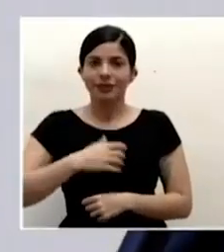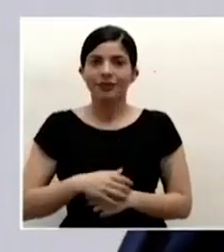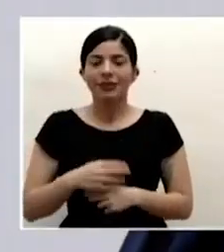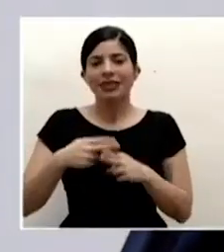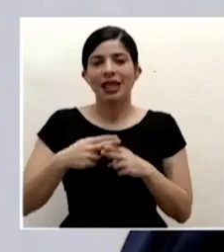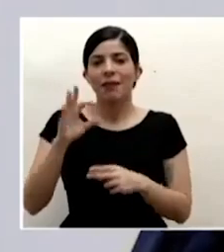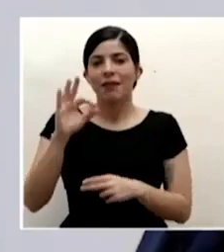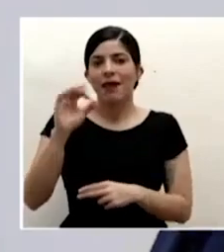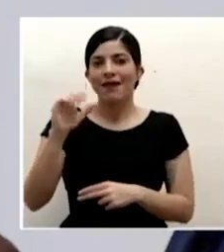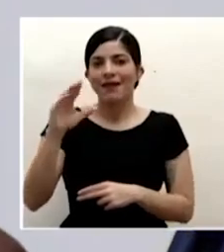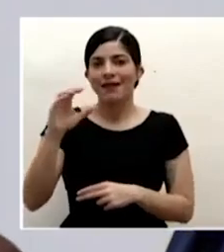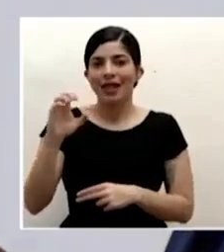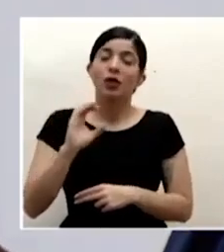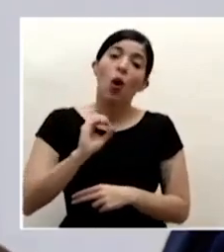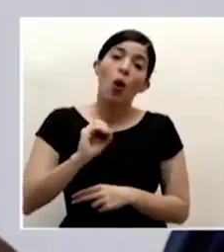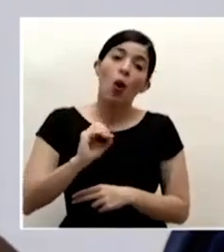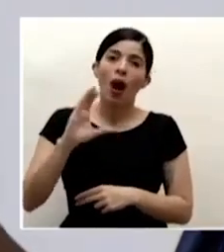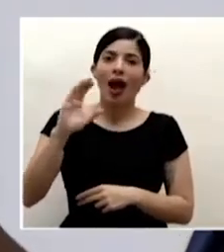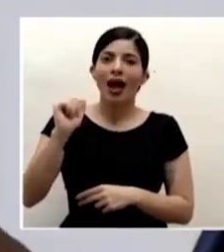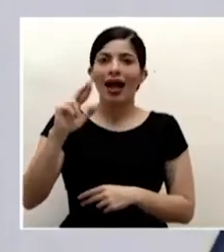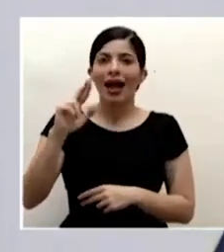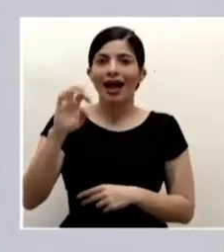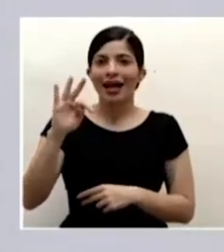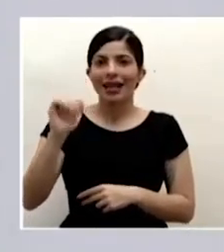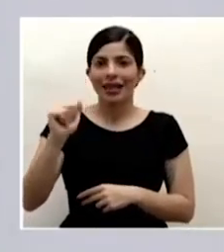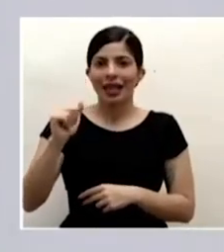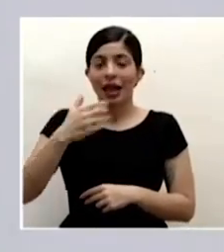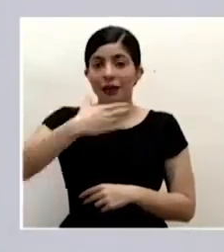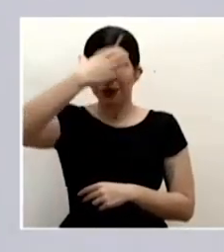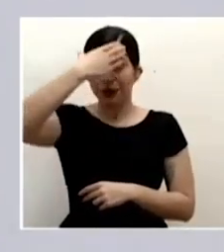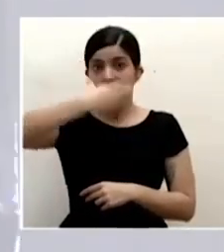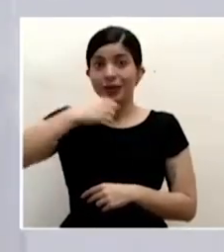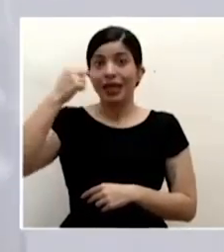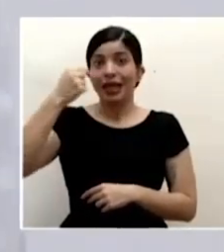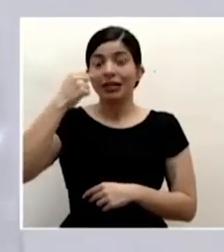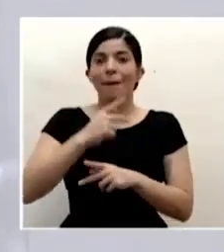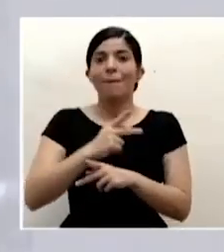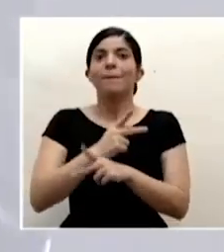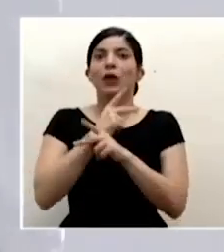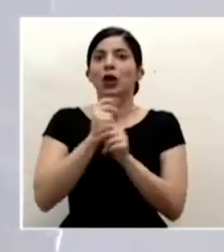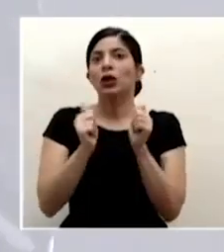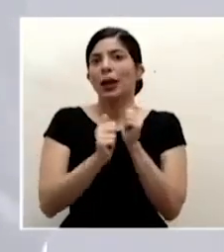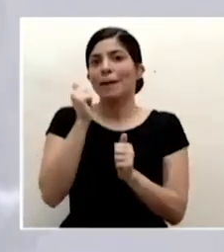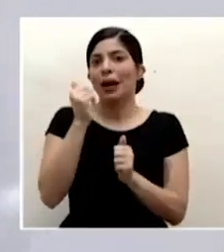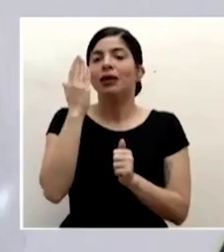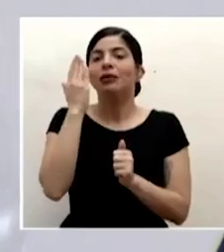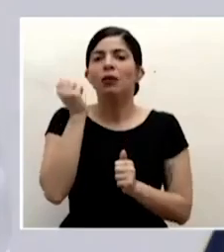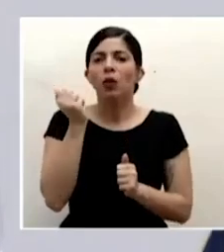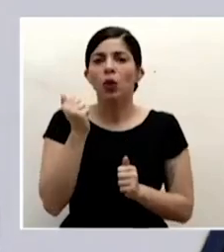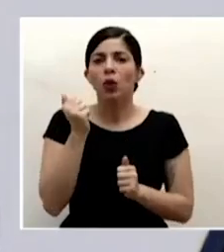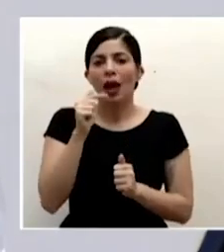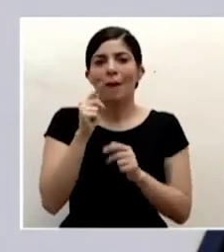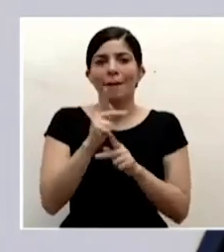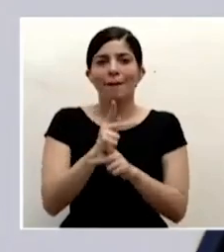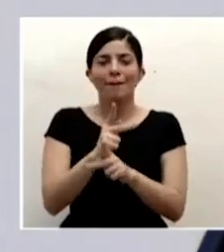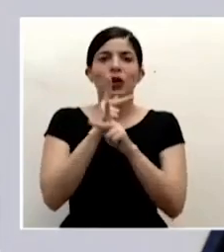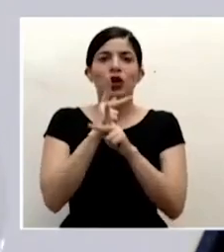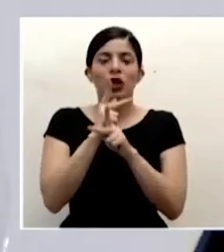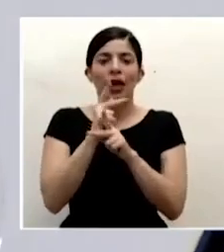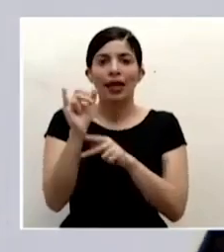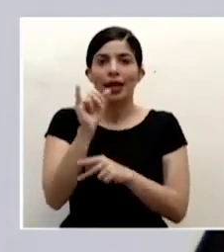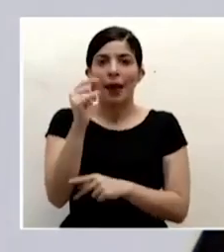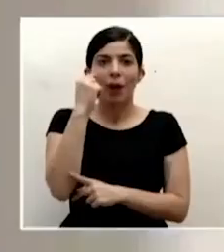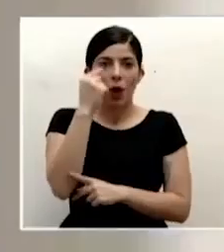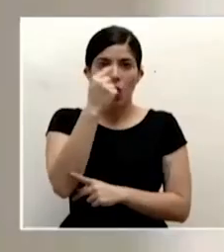que eventualmente más bien bueno se protegen incluso un poco más en el sentido que también protegen los ojos